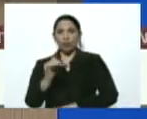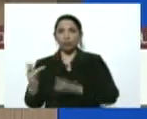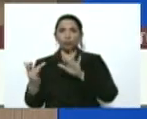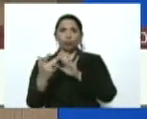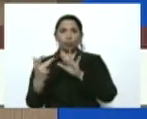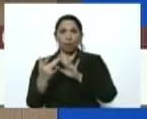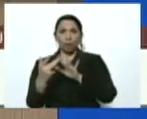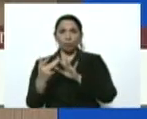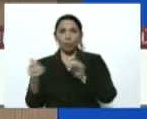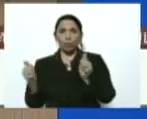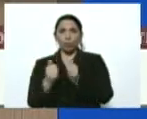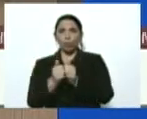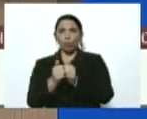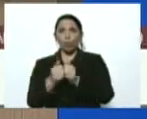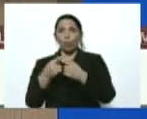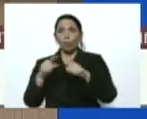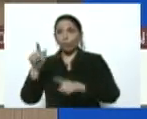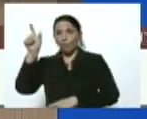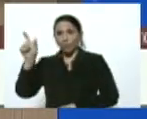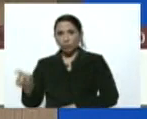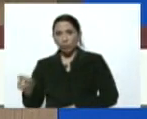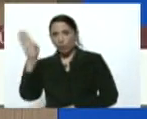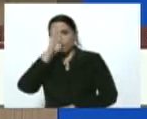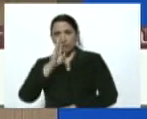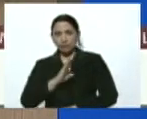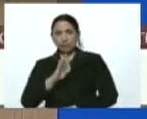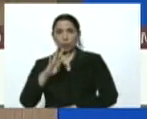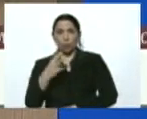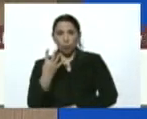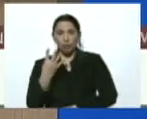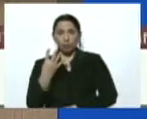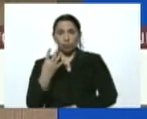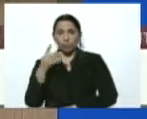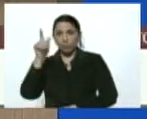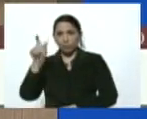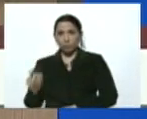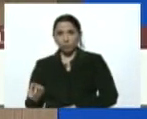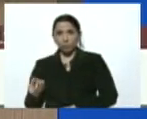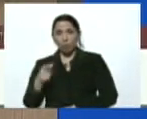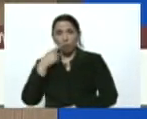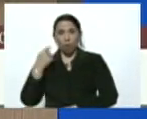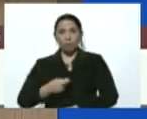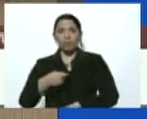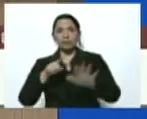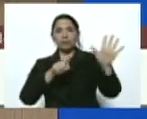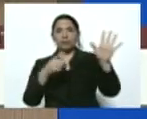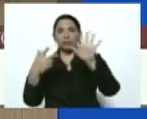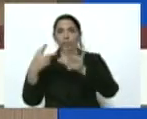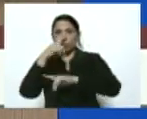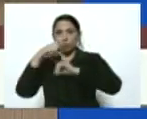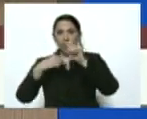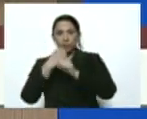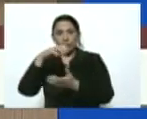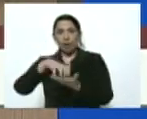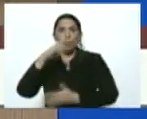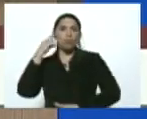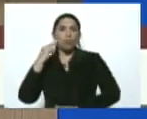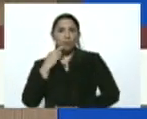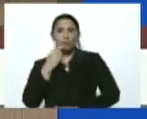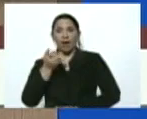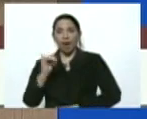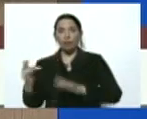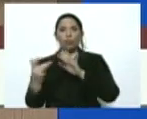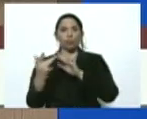con un viajero de Brasil. El cuarto caso es un hombre de 68 años del estado Bolívar, tuvo